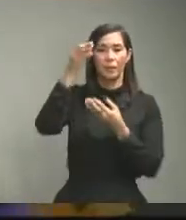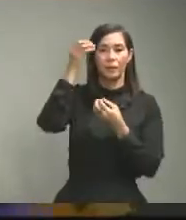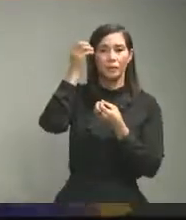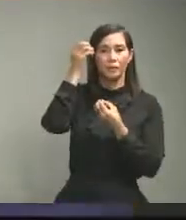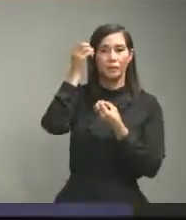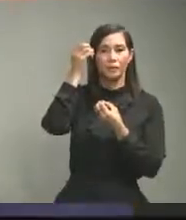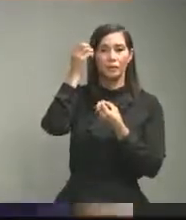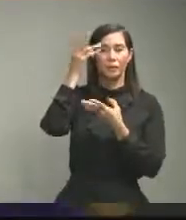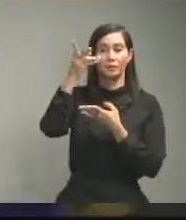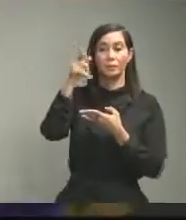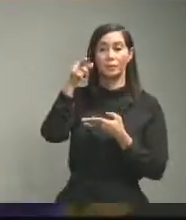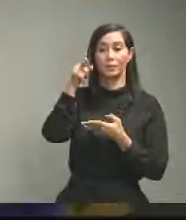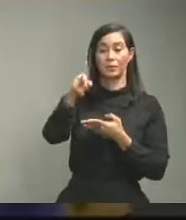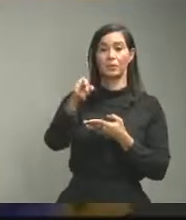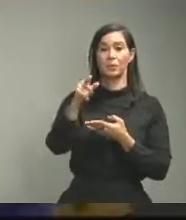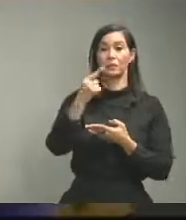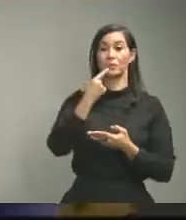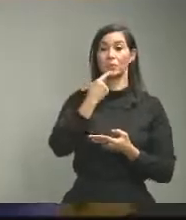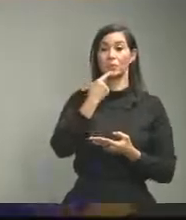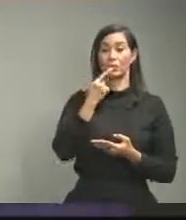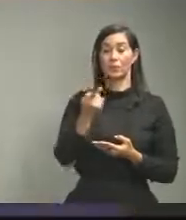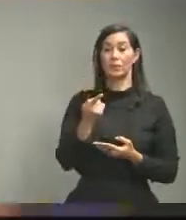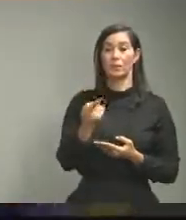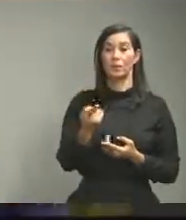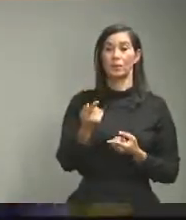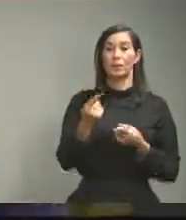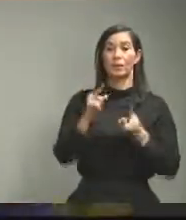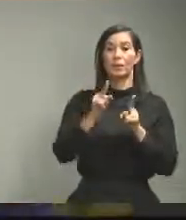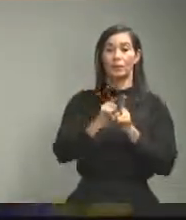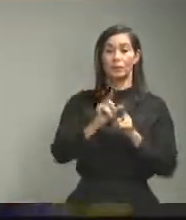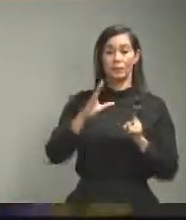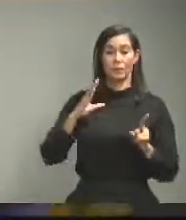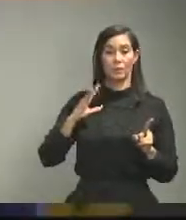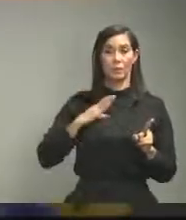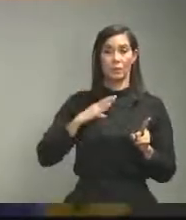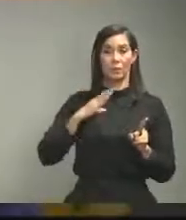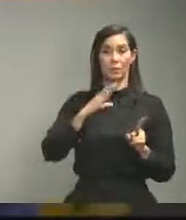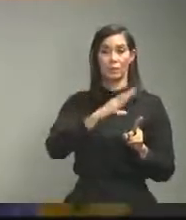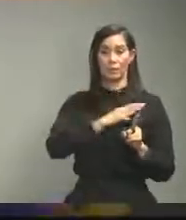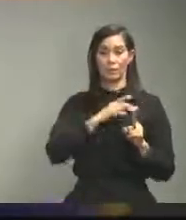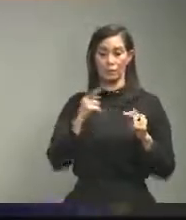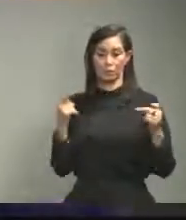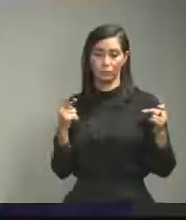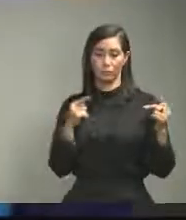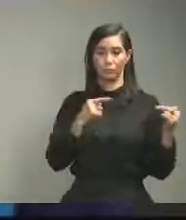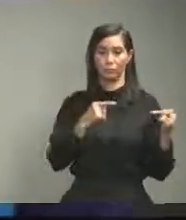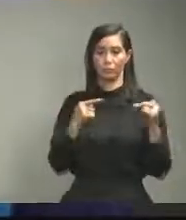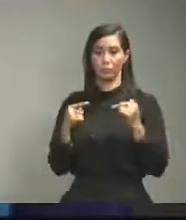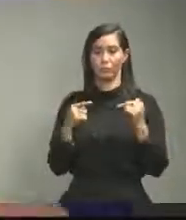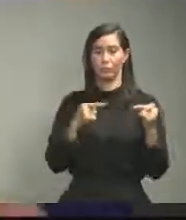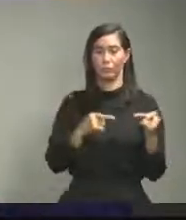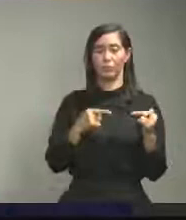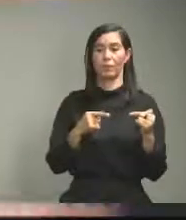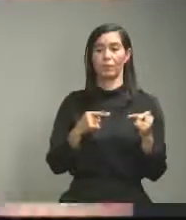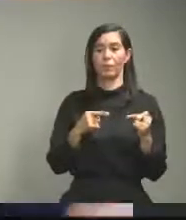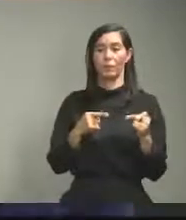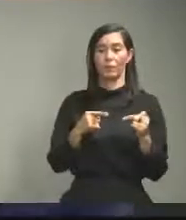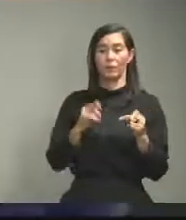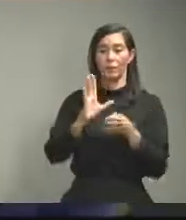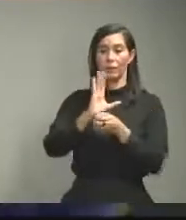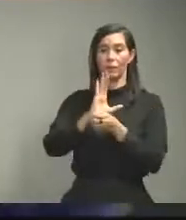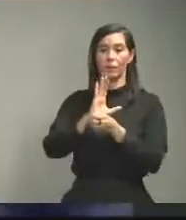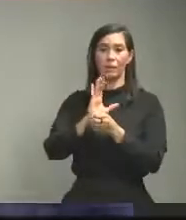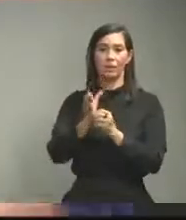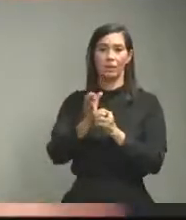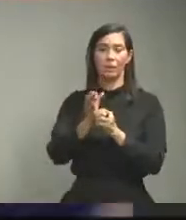que usted ofrece y con la comisión las contradicciones que pueden haber sucedido con la condición del COVID-19